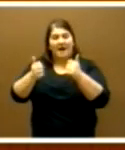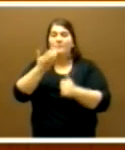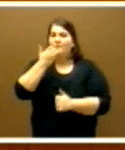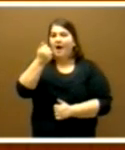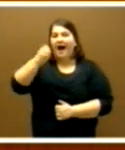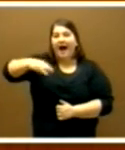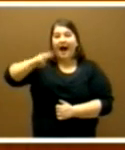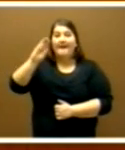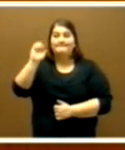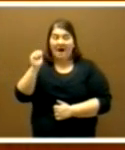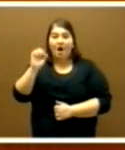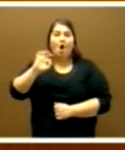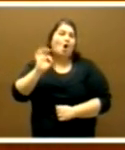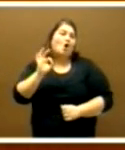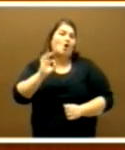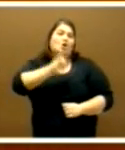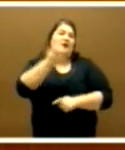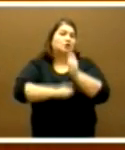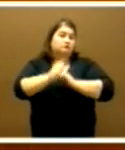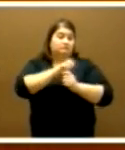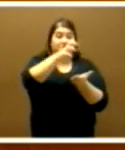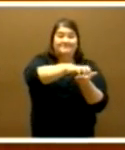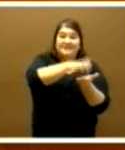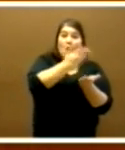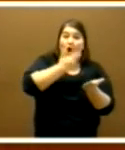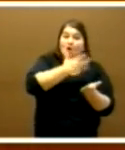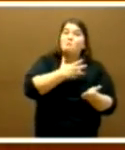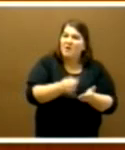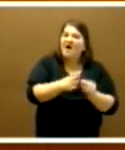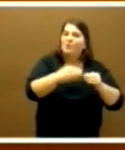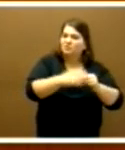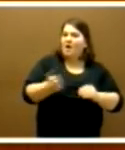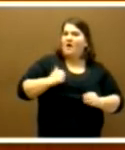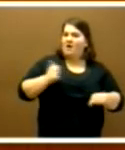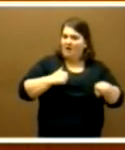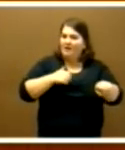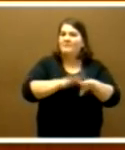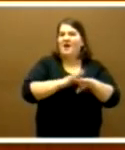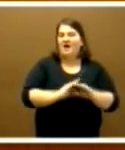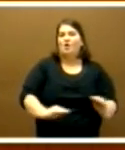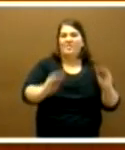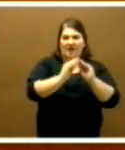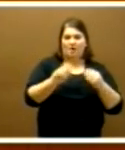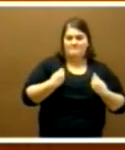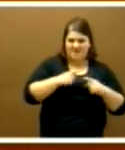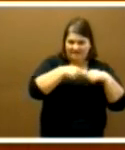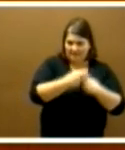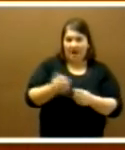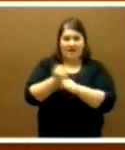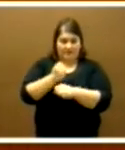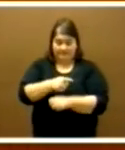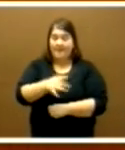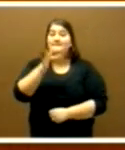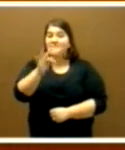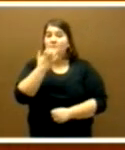asociaciones utilicen los centros escolares para atender a las necesidades de conciliación, promoción de nuevos modelos de gestión del capital